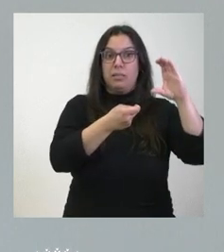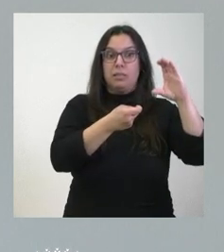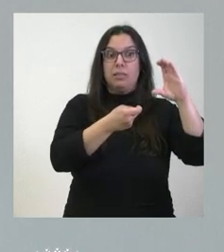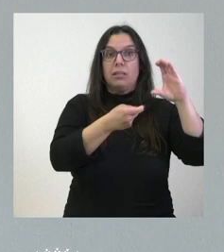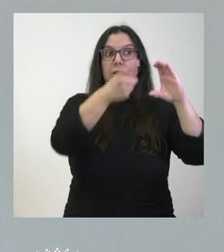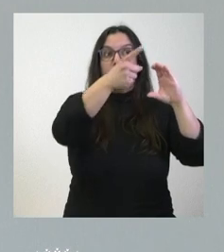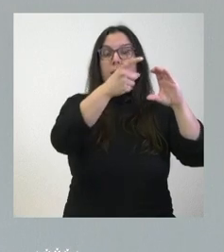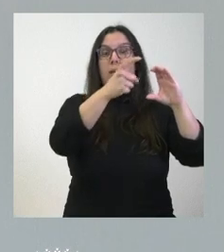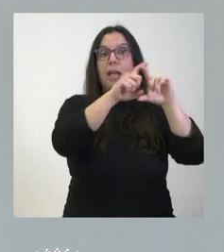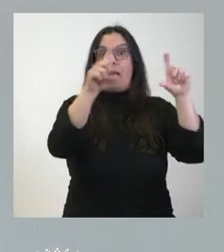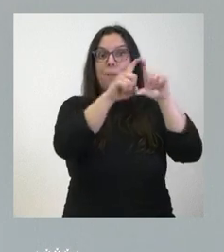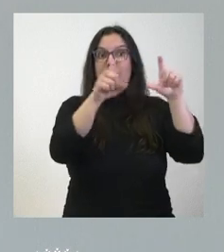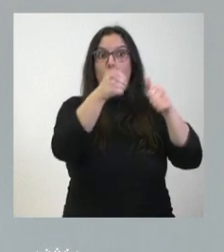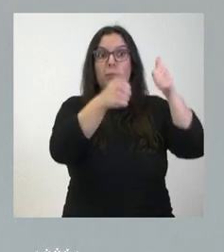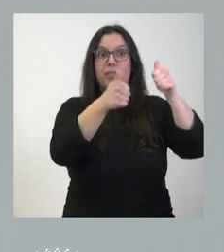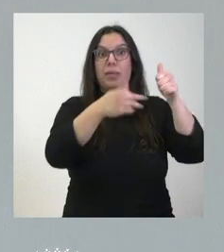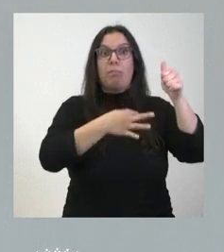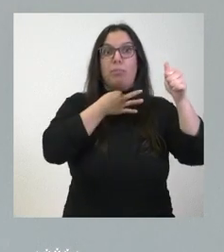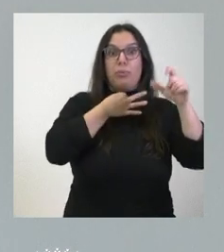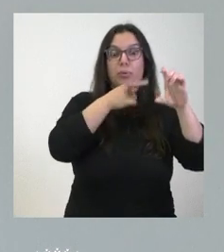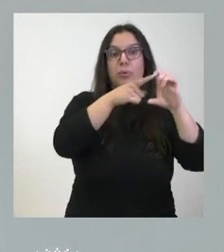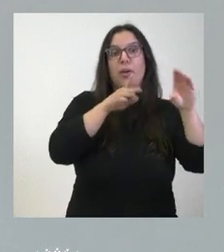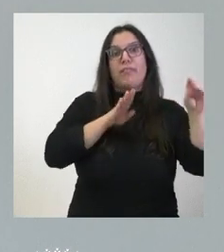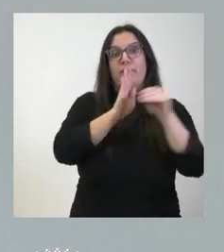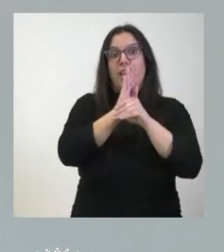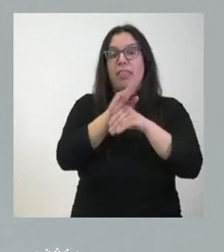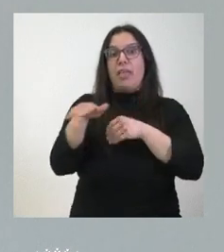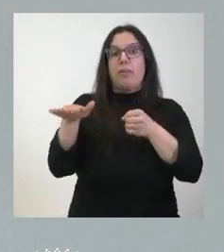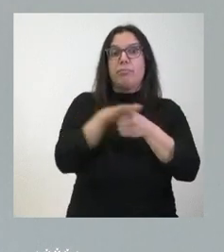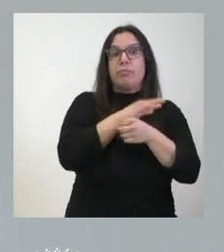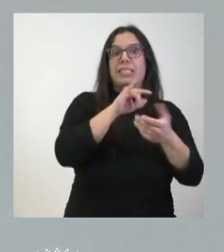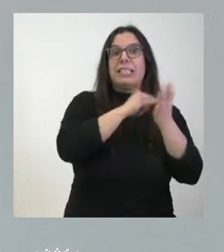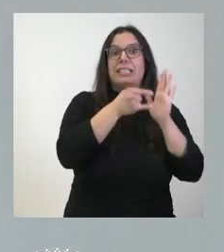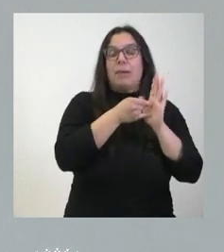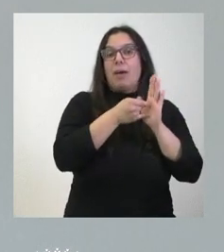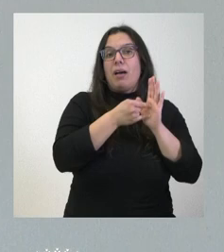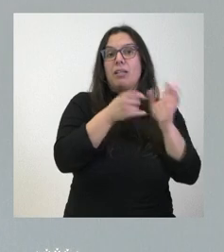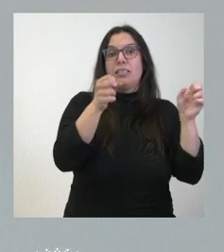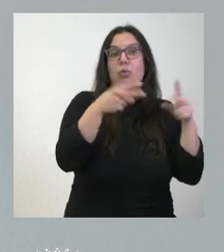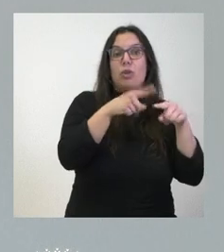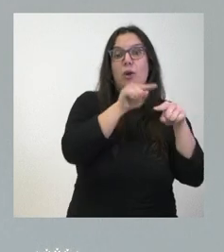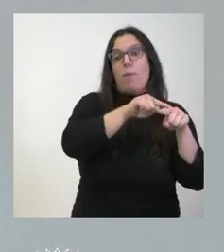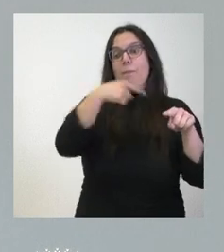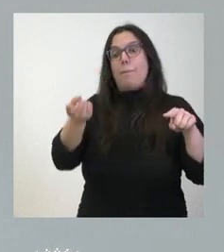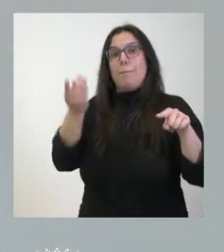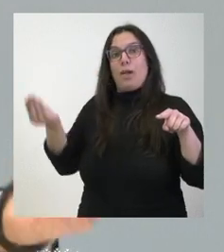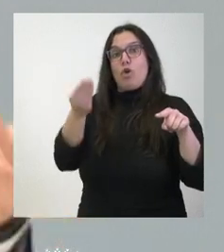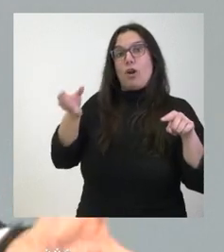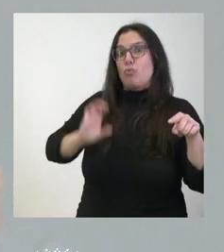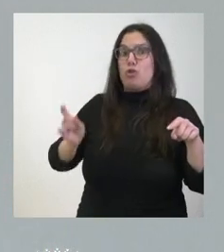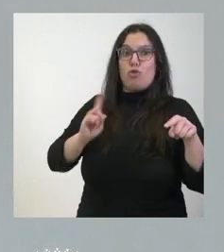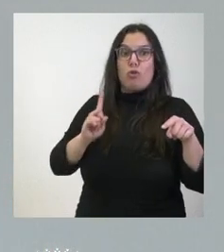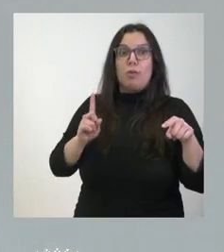las empresas de competitividad se dirige a financiar el sistema de seguridad social y no para mejorar la retribución de los trabajadores. Y es